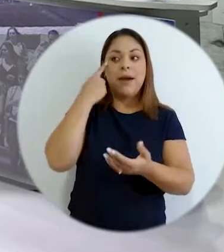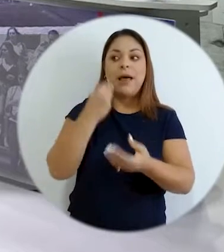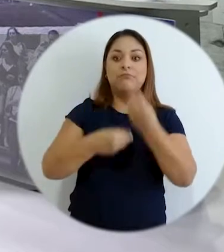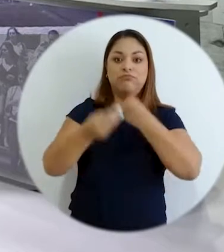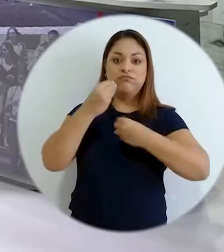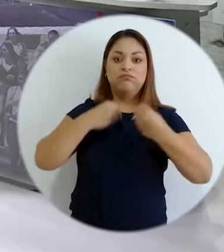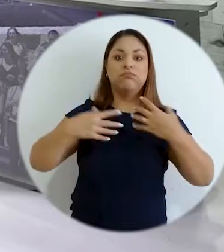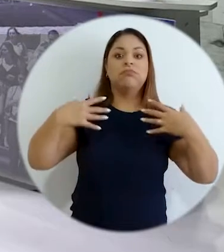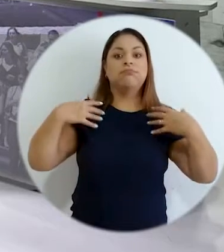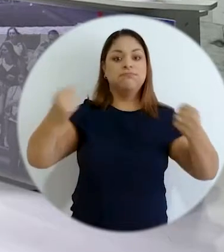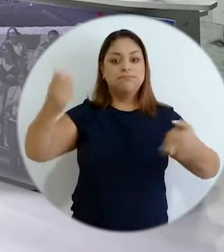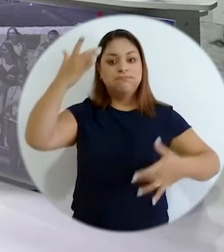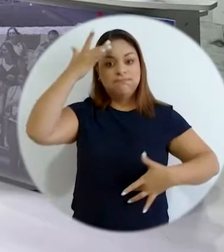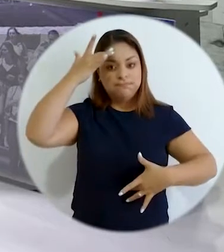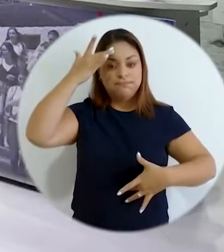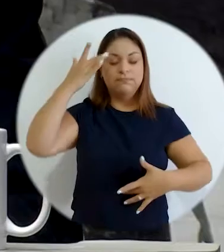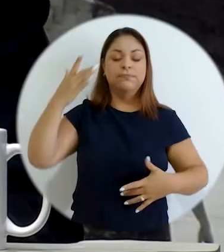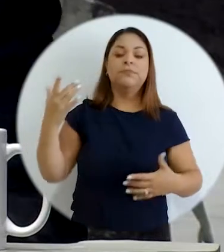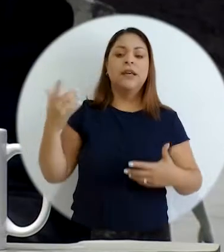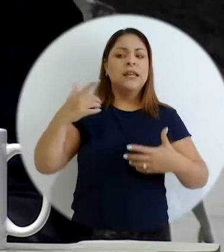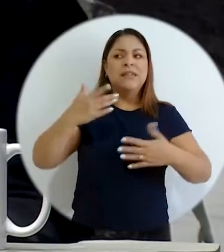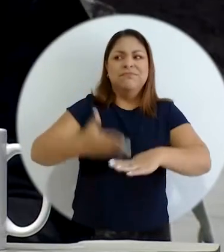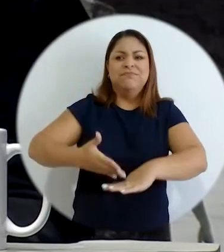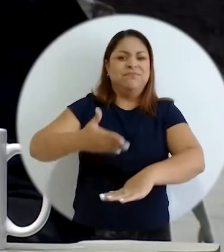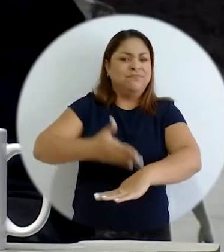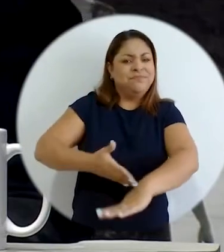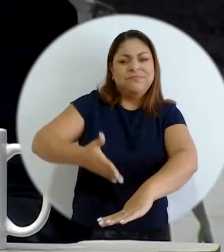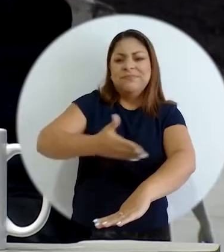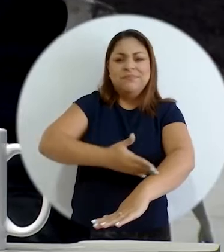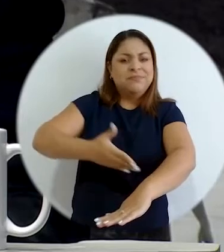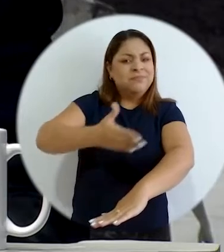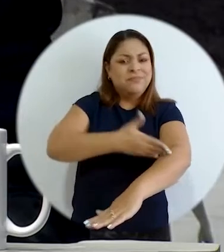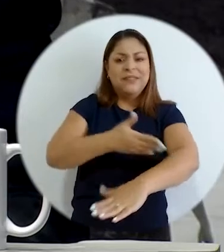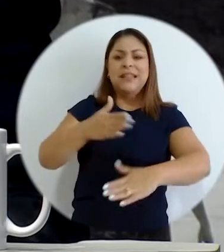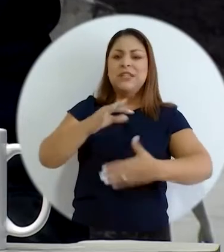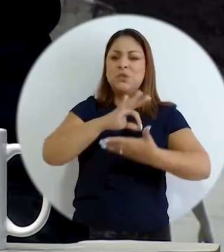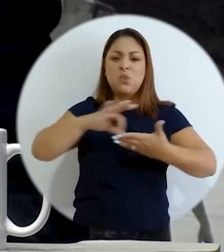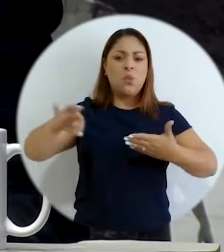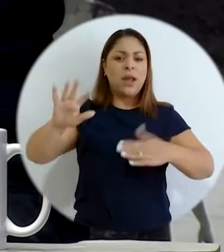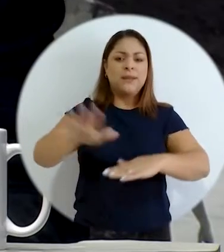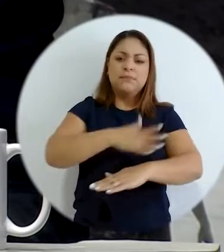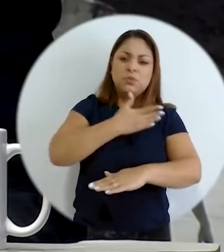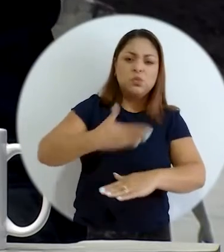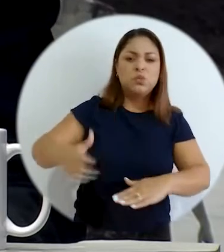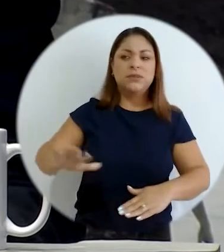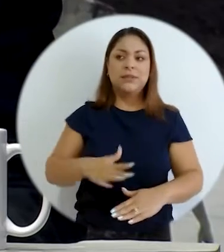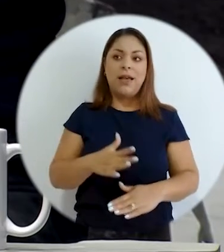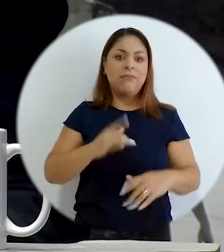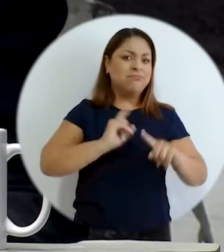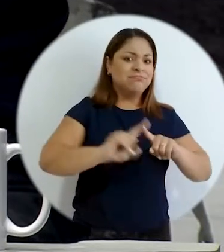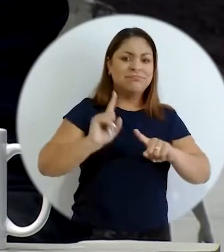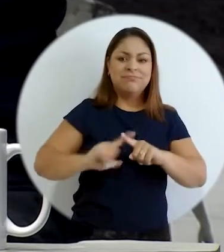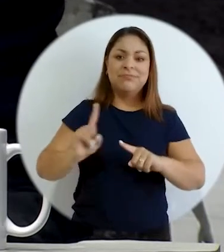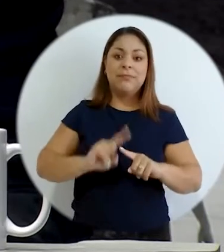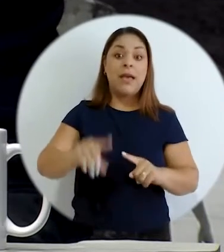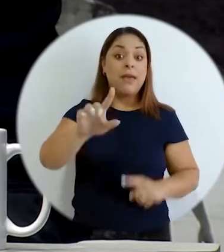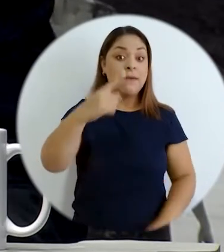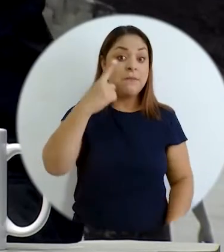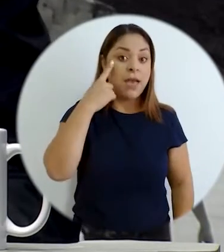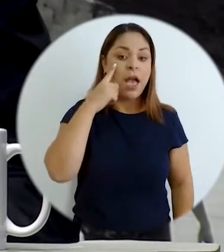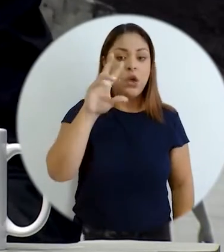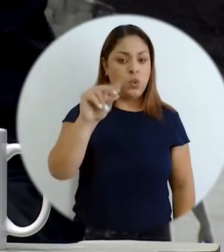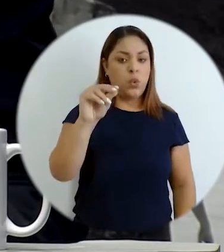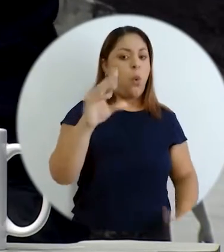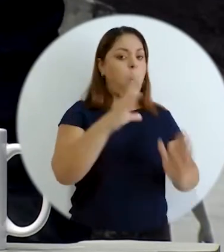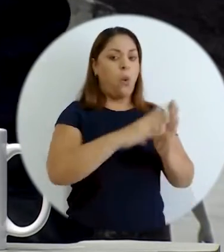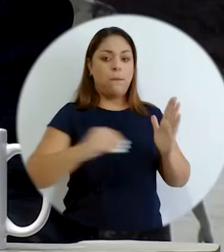distintas enfermedades que enfrentamos y hemos avanzado con escuelas de música en los territorios por cierto no